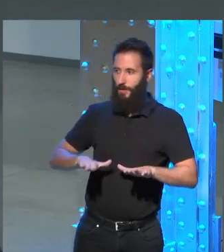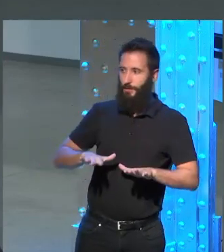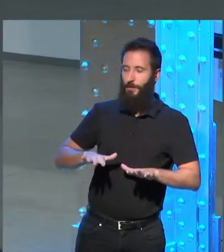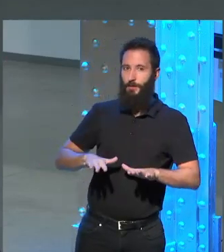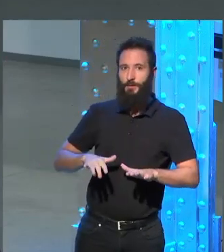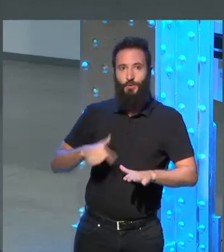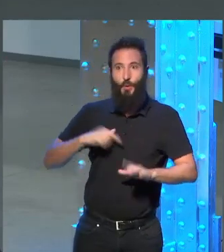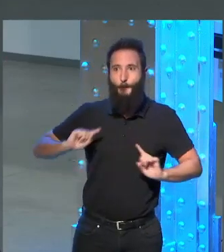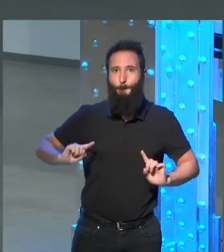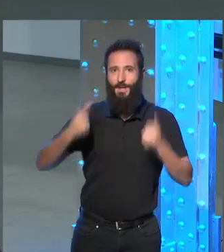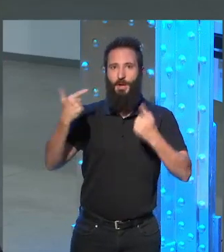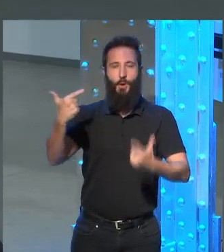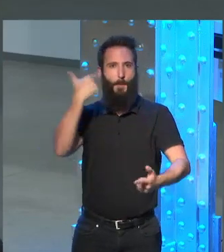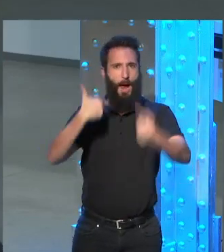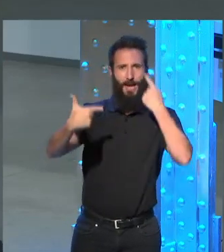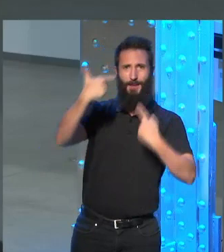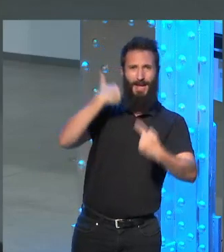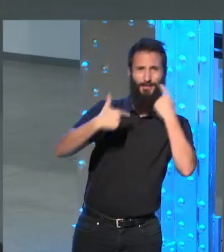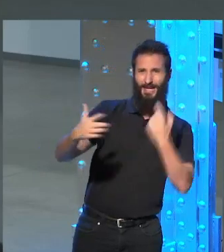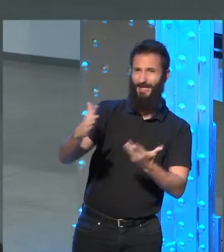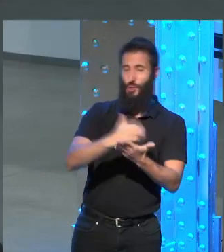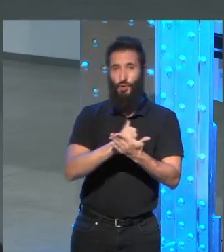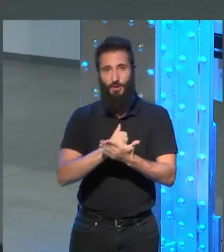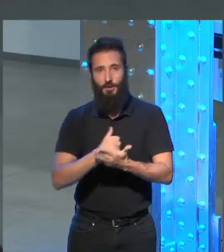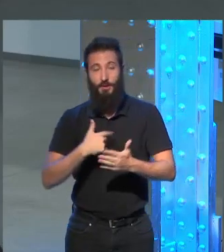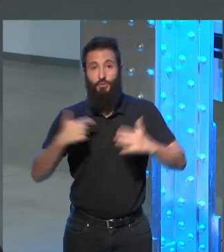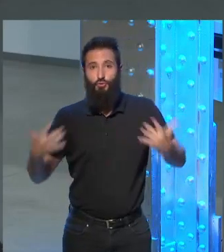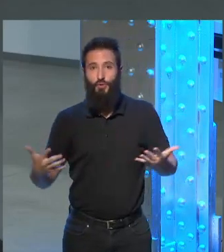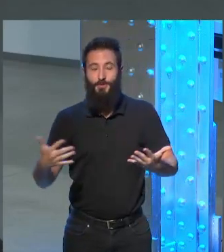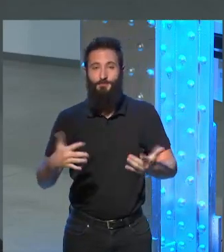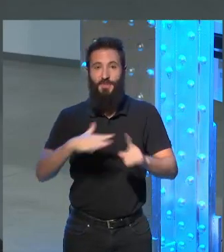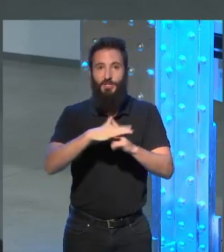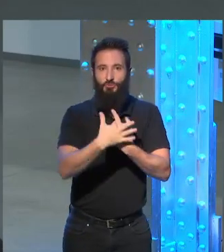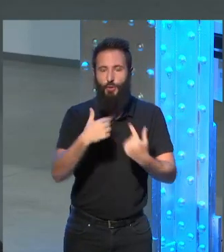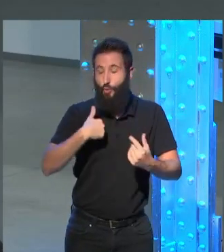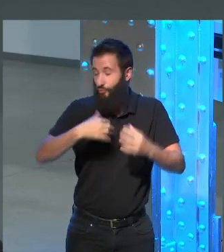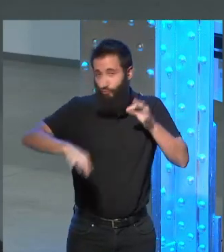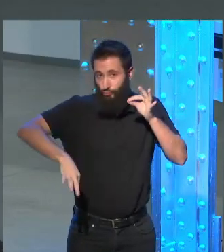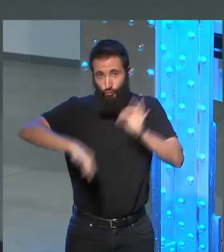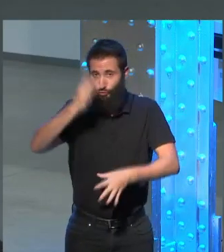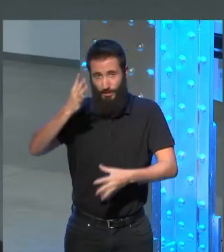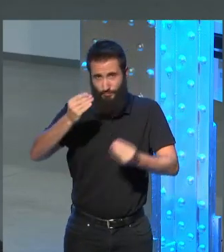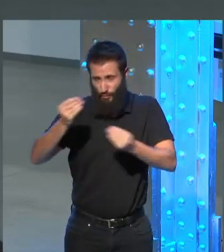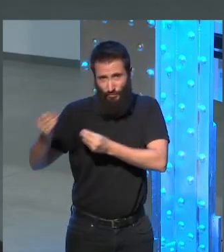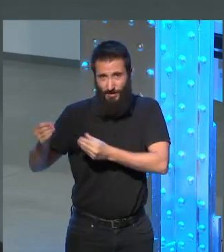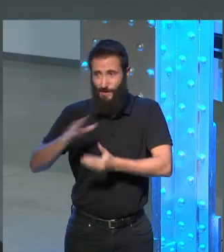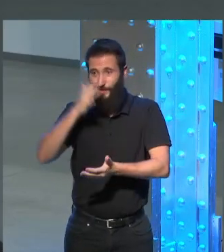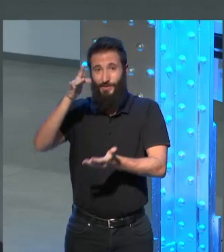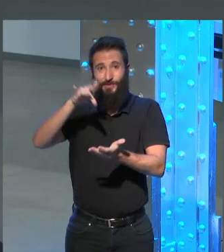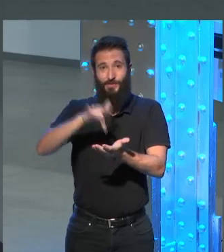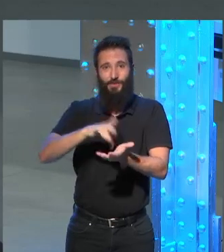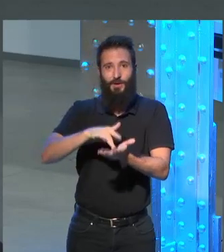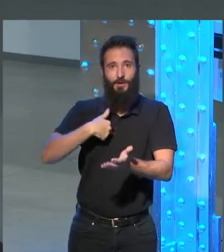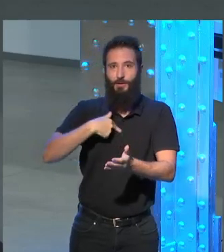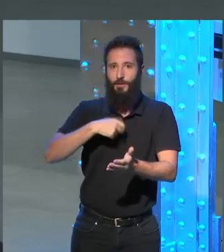yo soy el primero que recibe las balas entonces le ocurrió tuvo mucha suerte porque cae